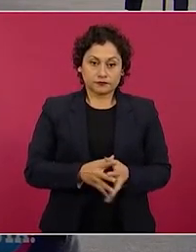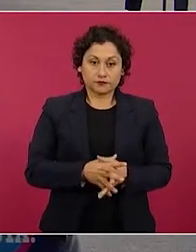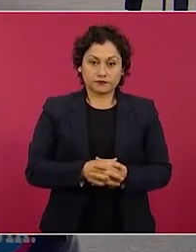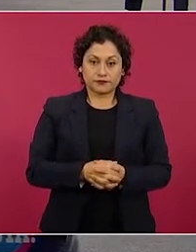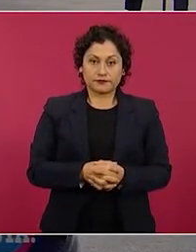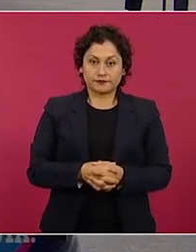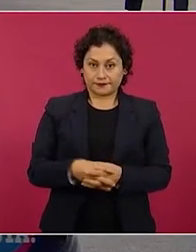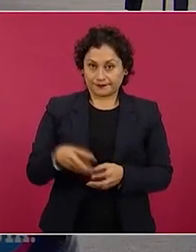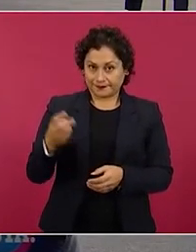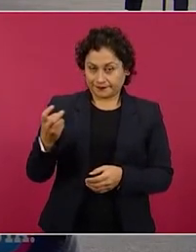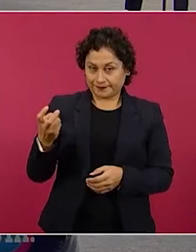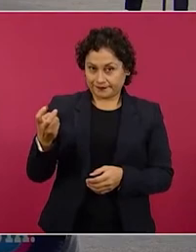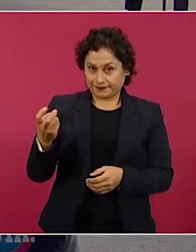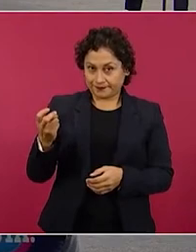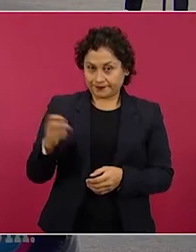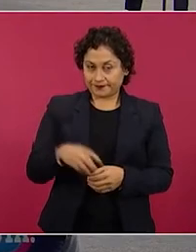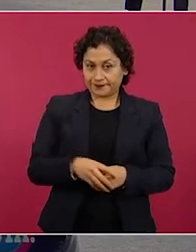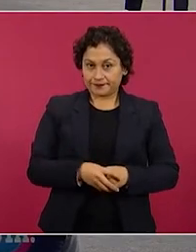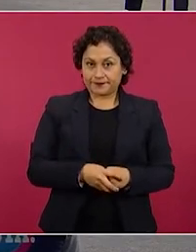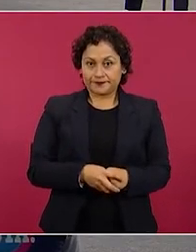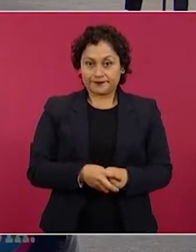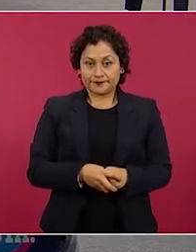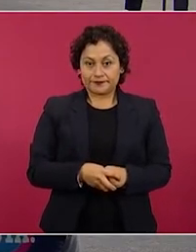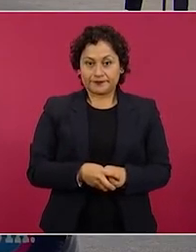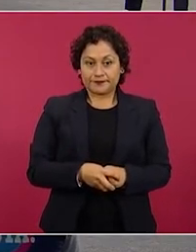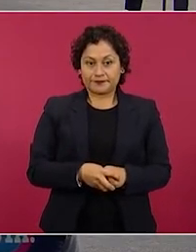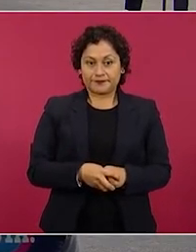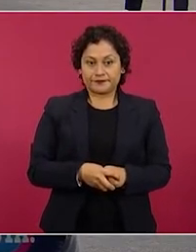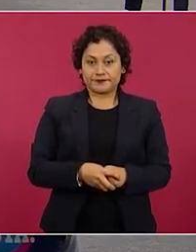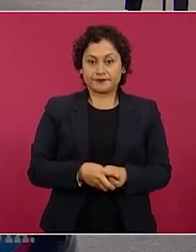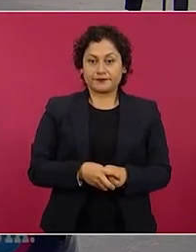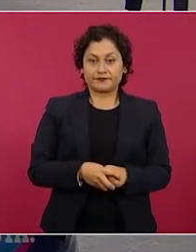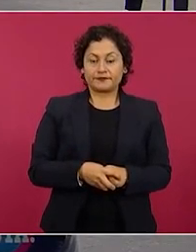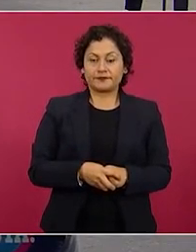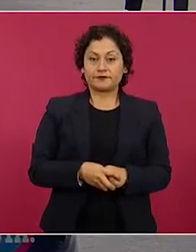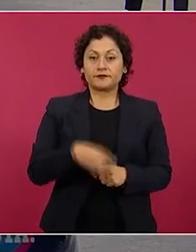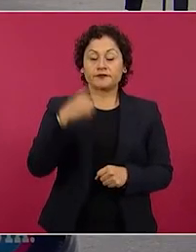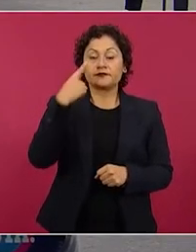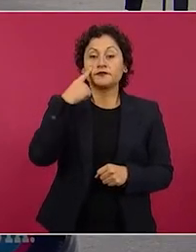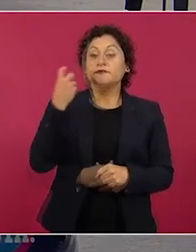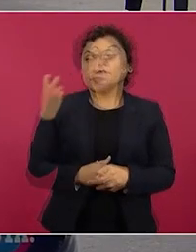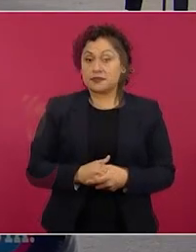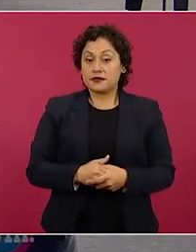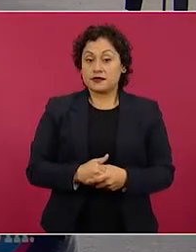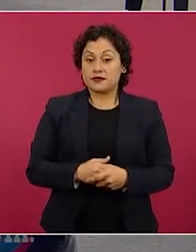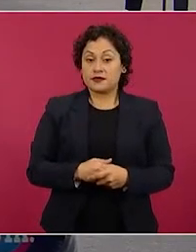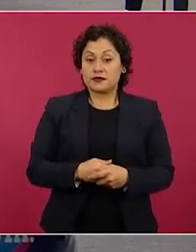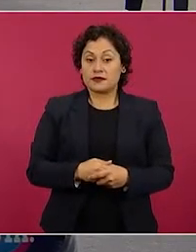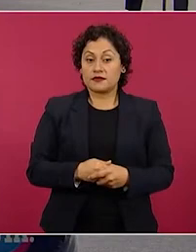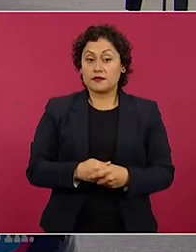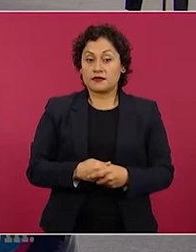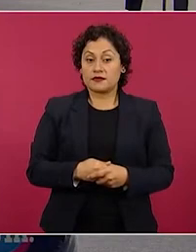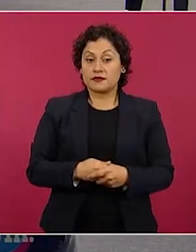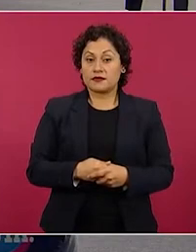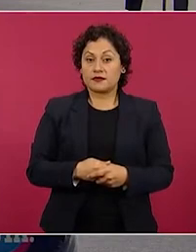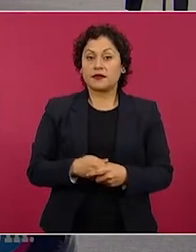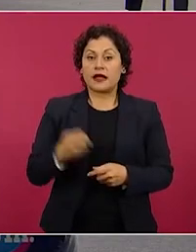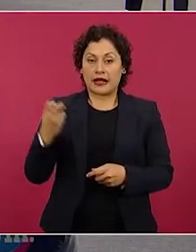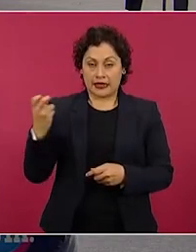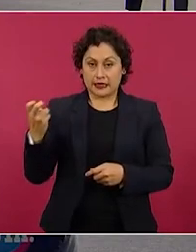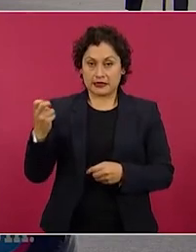Sí, pero a este señalamiento le siguieron